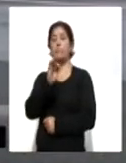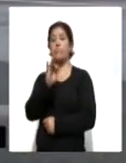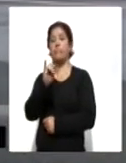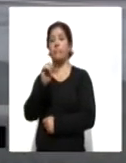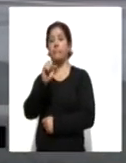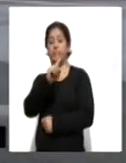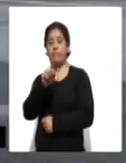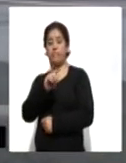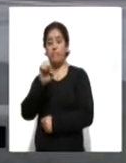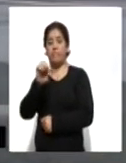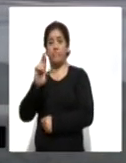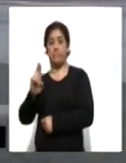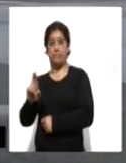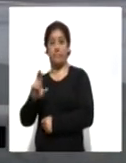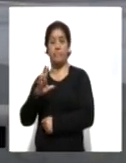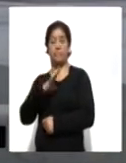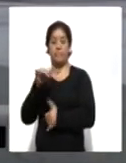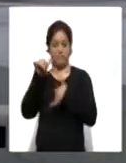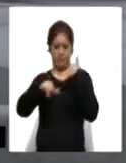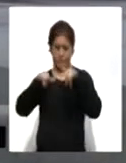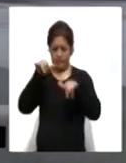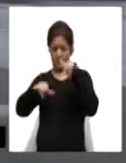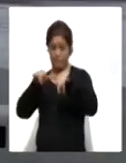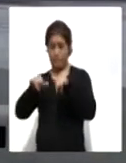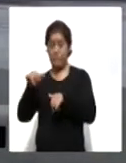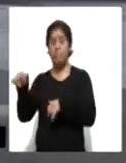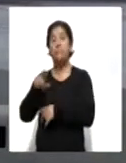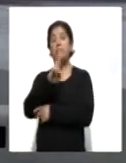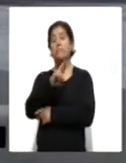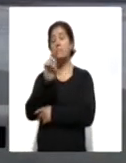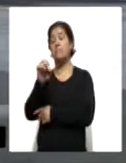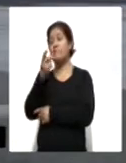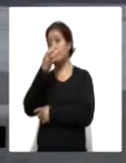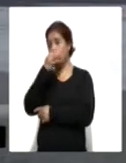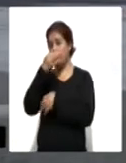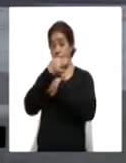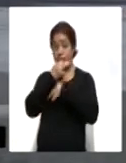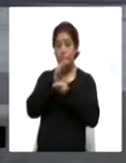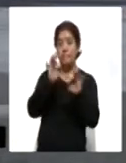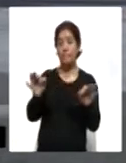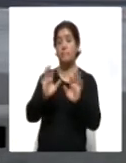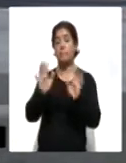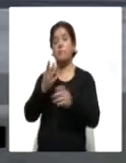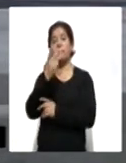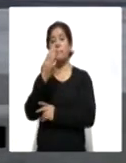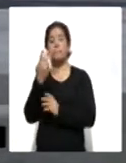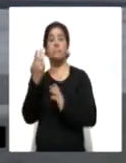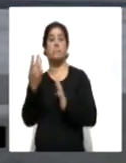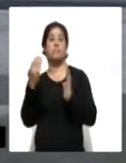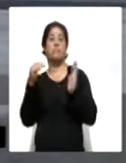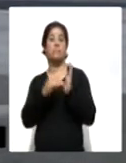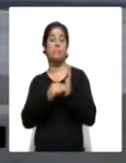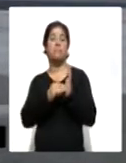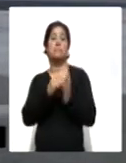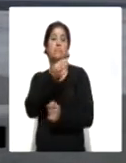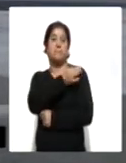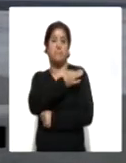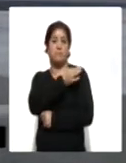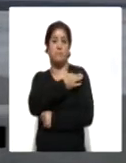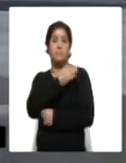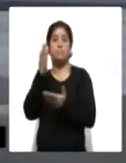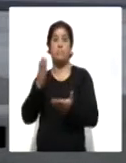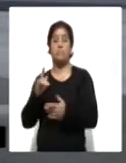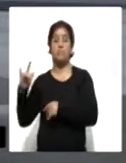La Secretaría de Relaciones Exteriores informó sobre la llegada de 53.000 dosis de vacuna de Pfizer contra COVID-19 al